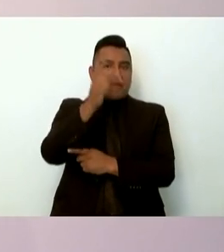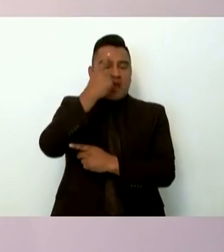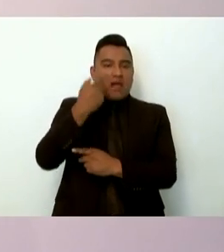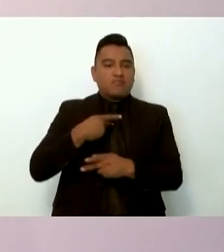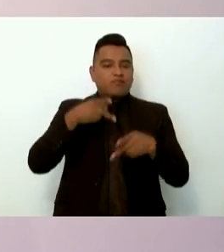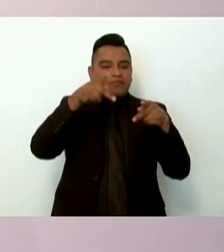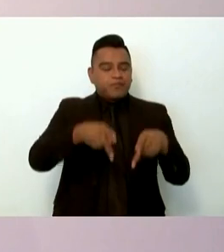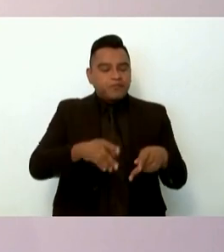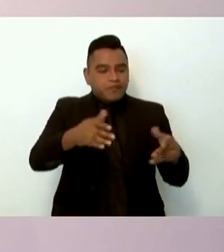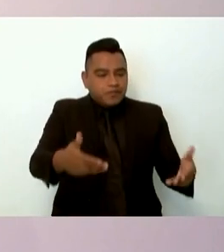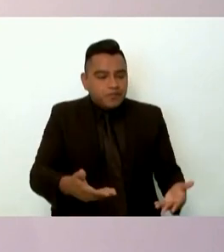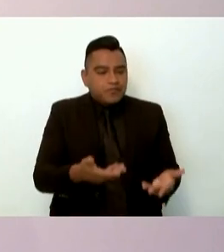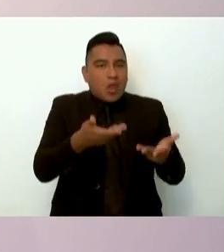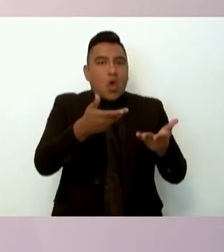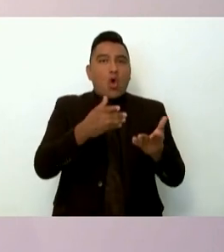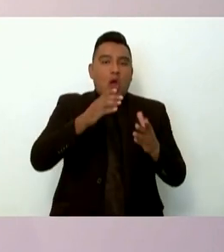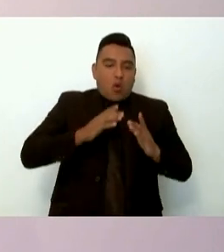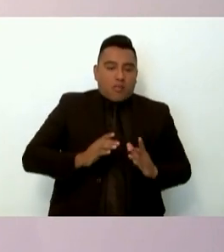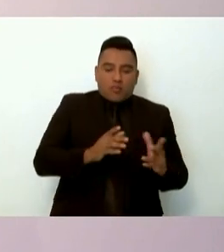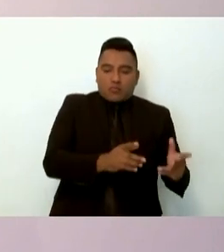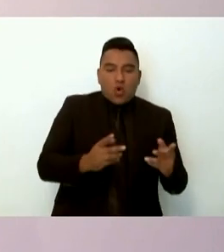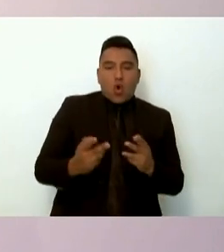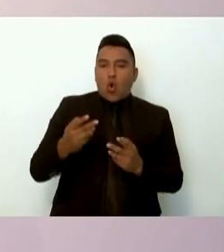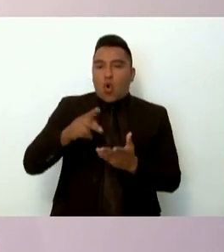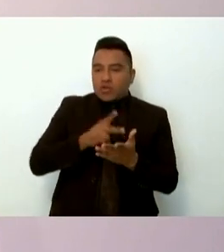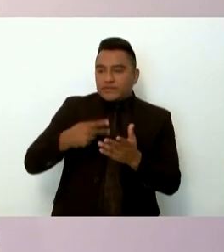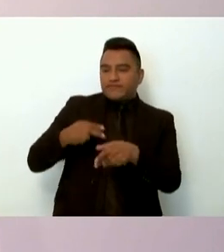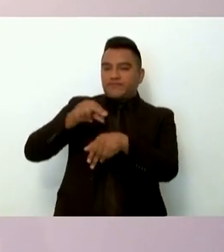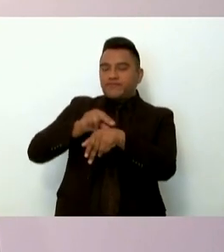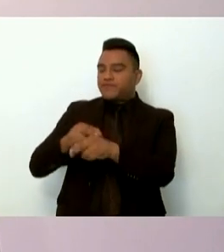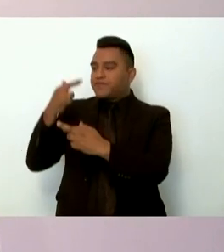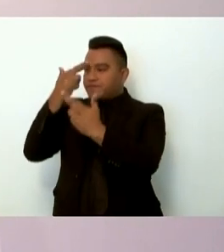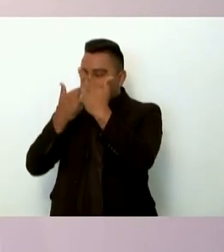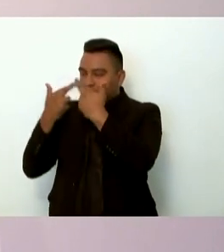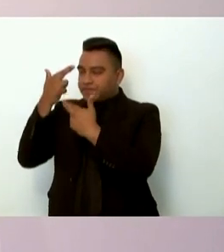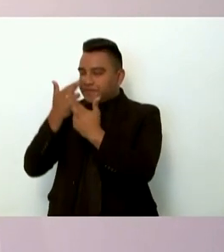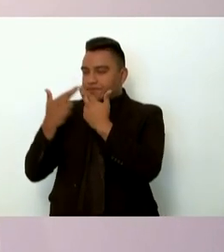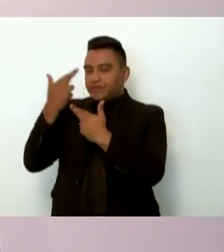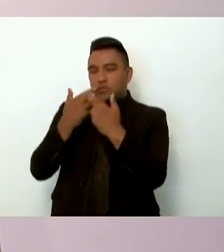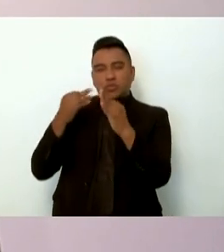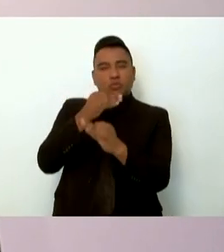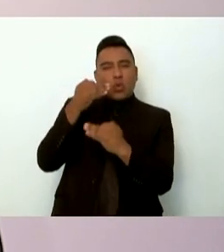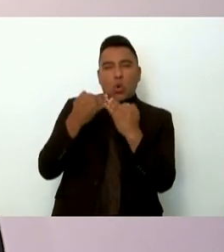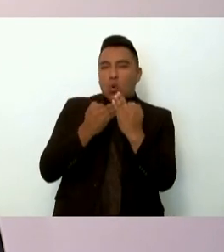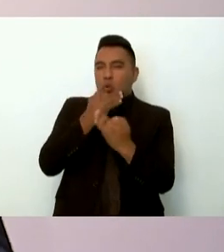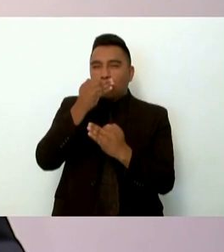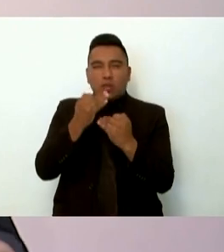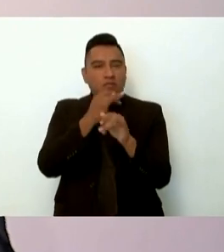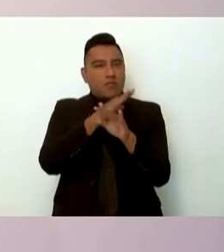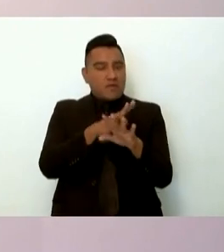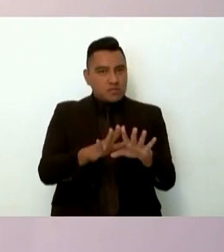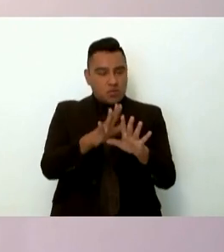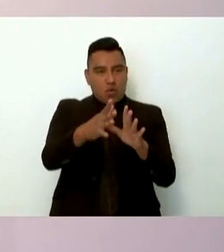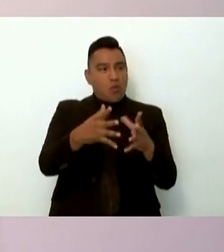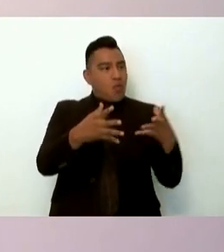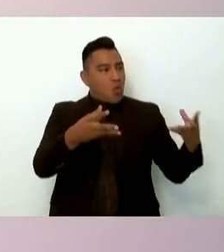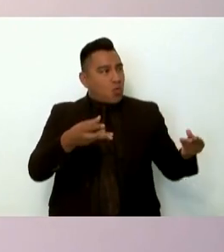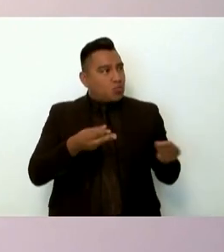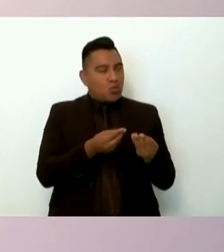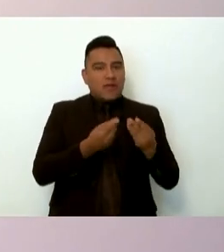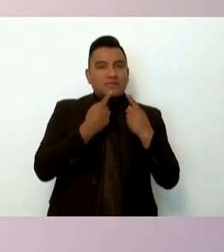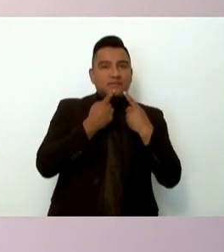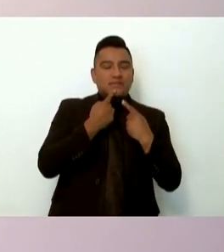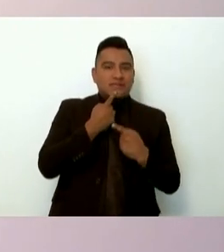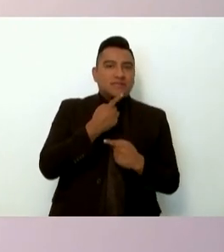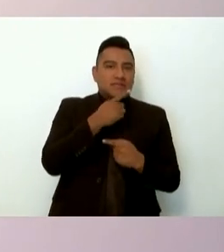realizar una nueva autopsia. Todos los indicios los confirman, junto con las declaraciones, que